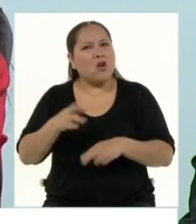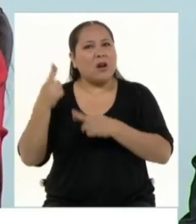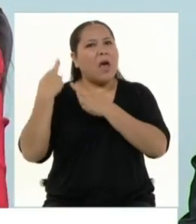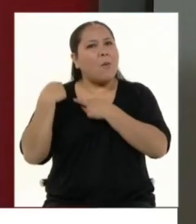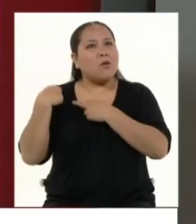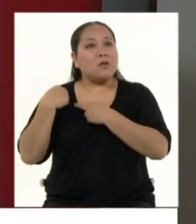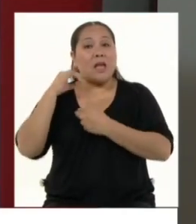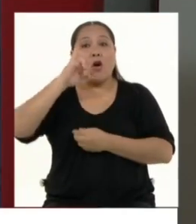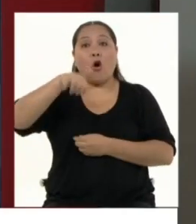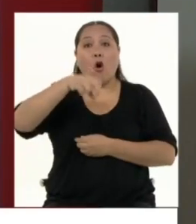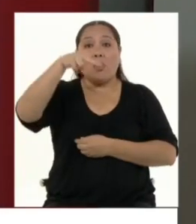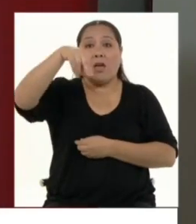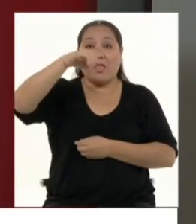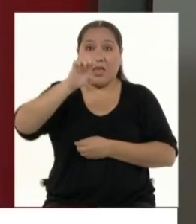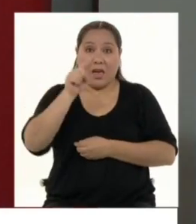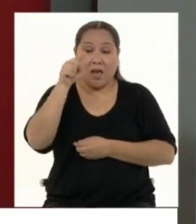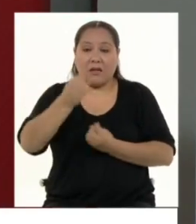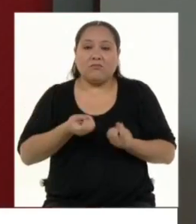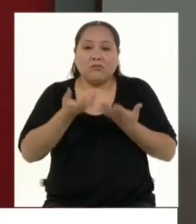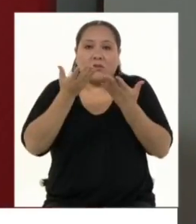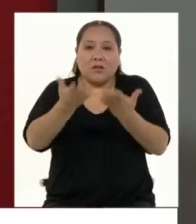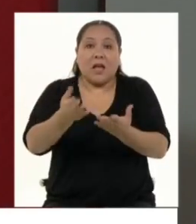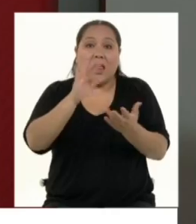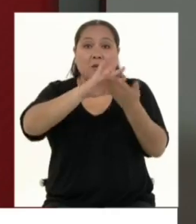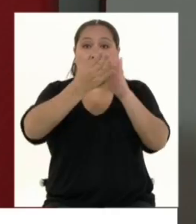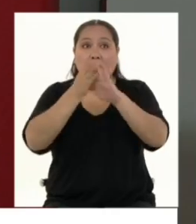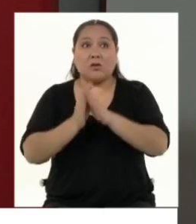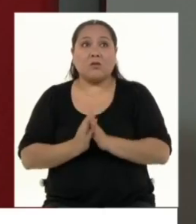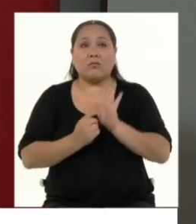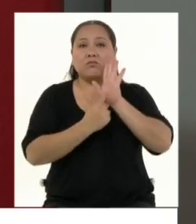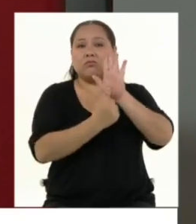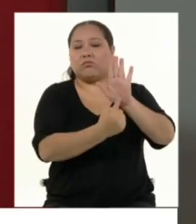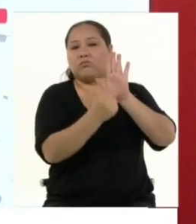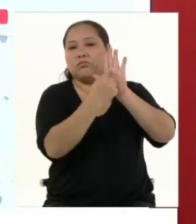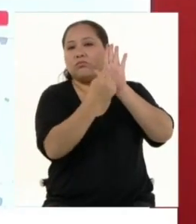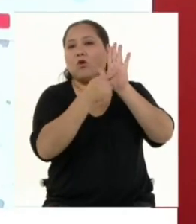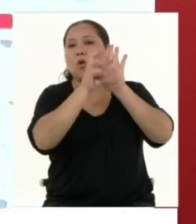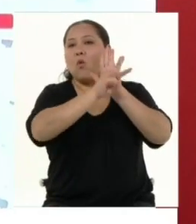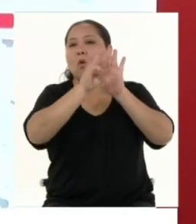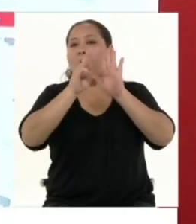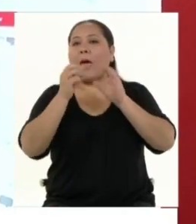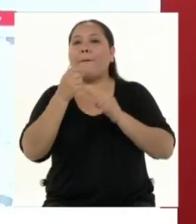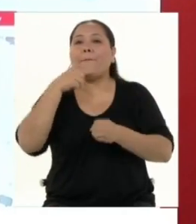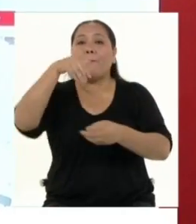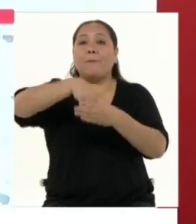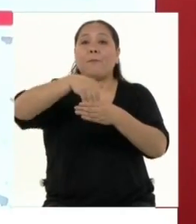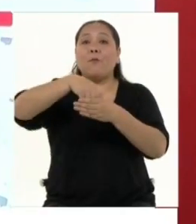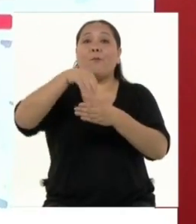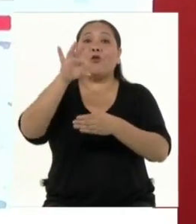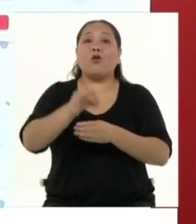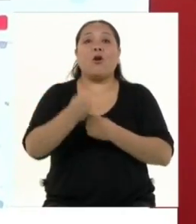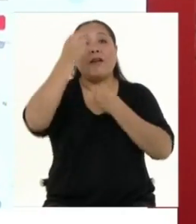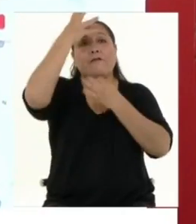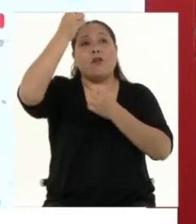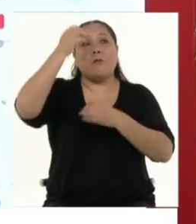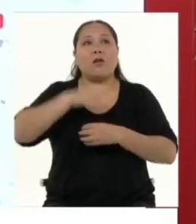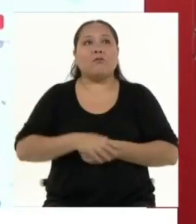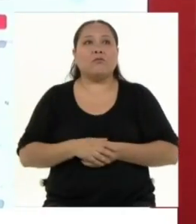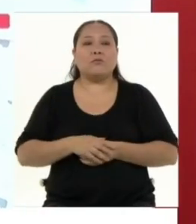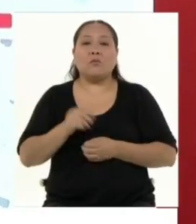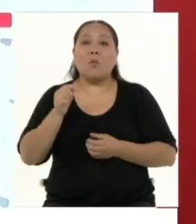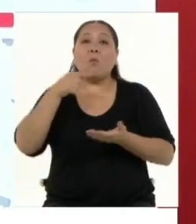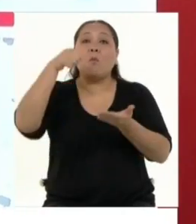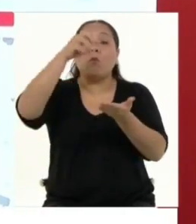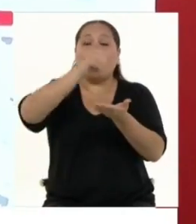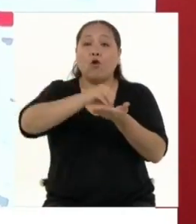Elecciones ha puesto a disposición de la ciudadanía el portal web Voto Informado. Vamos a poder ingresar a la plataforma ingresando nuestro